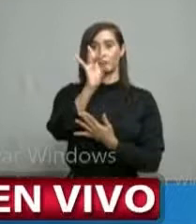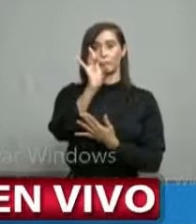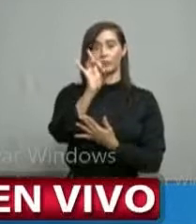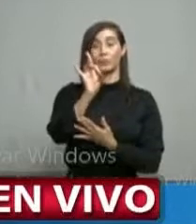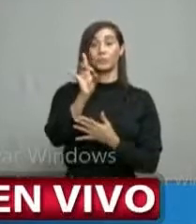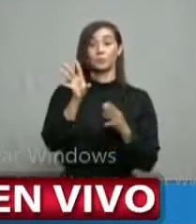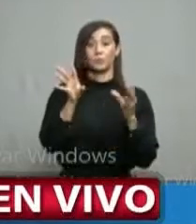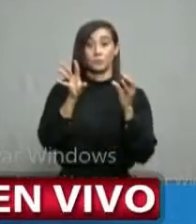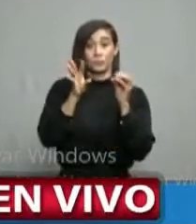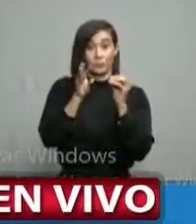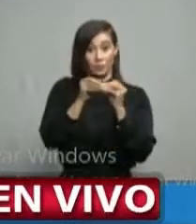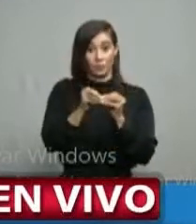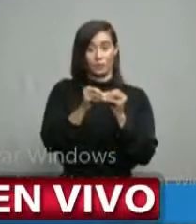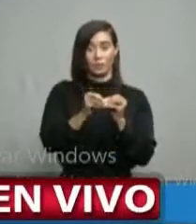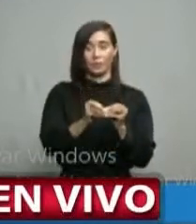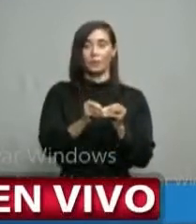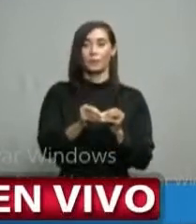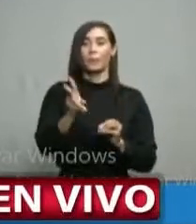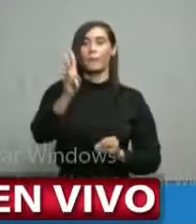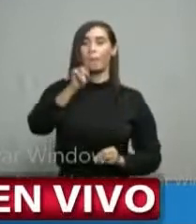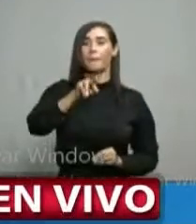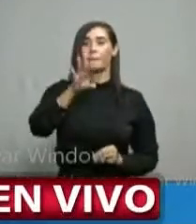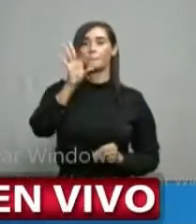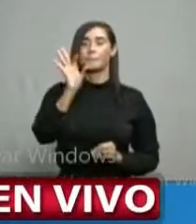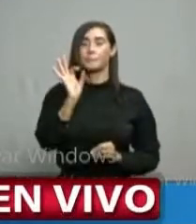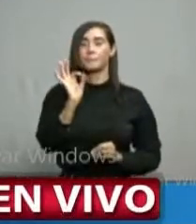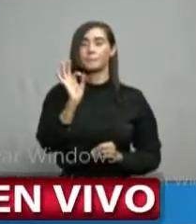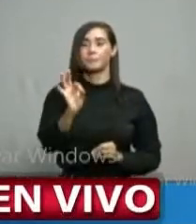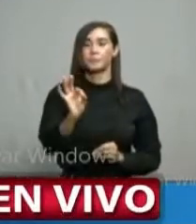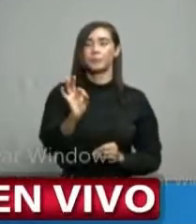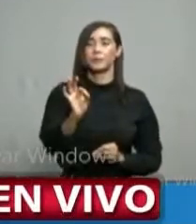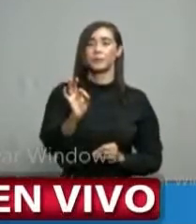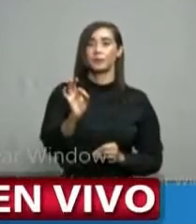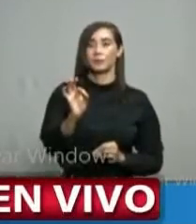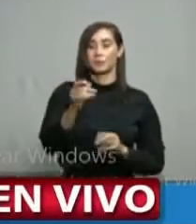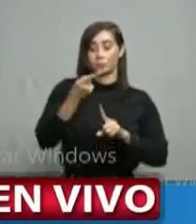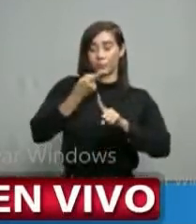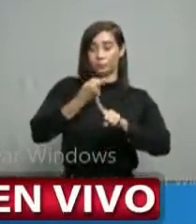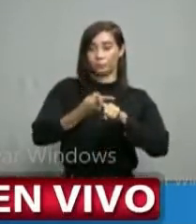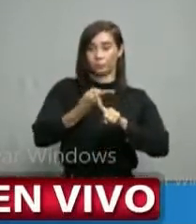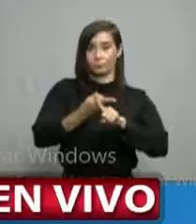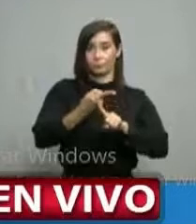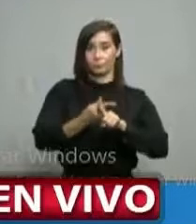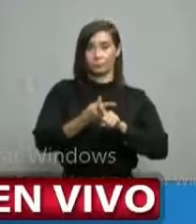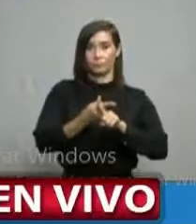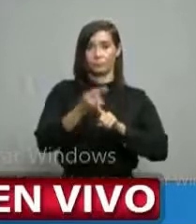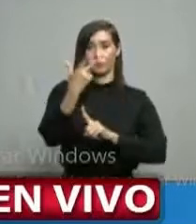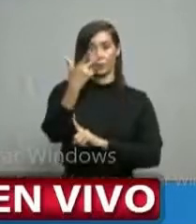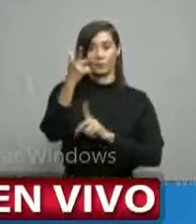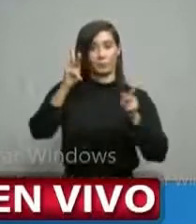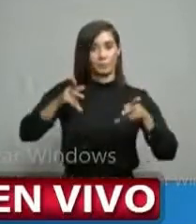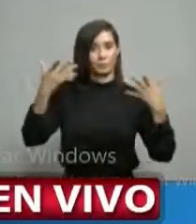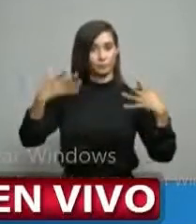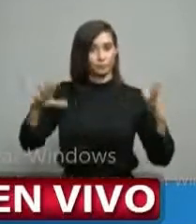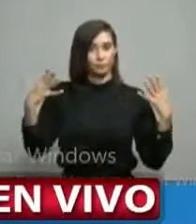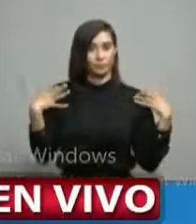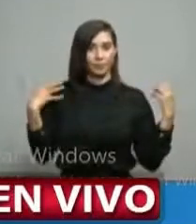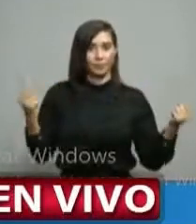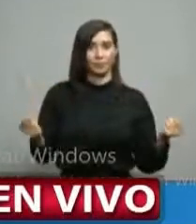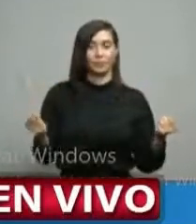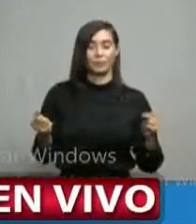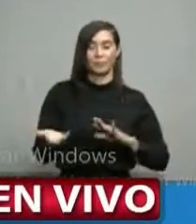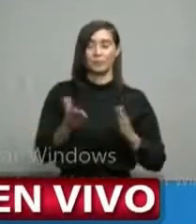acumulados, 29% de positividad, 3 recuperados,